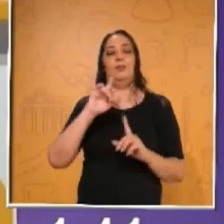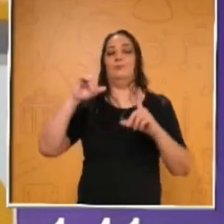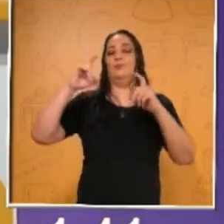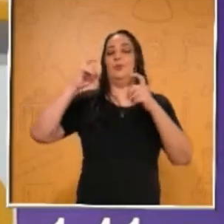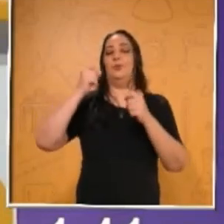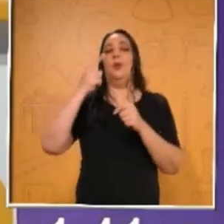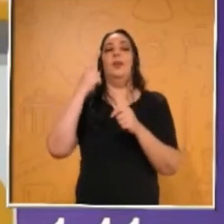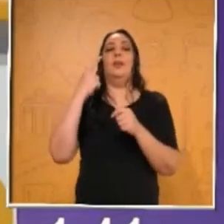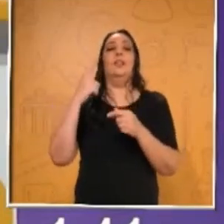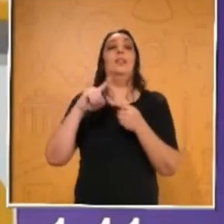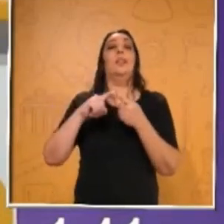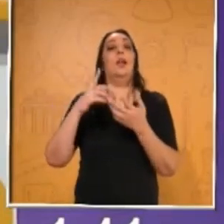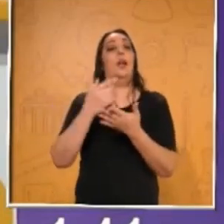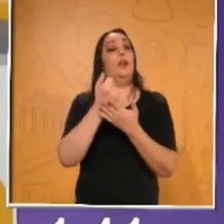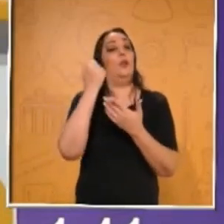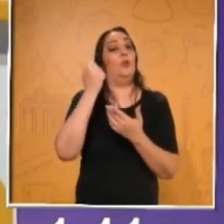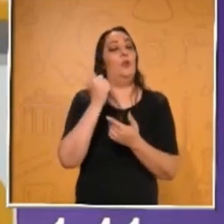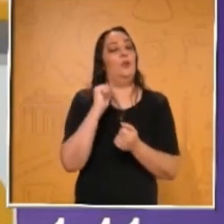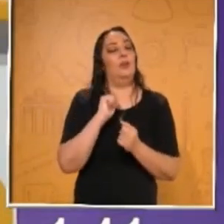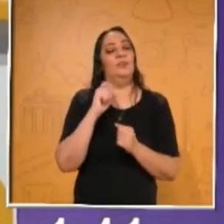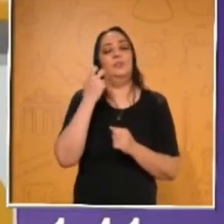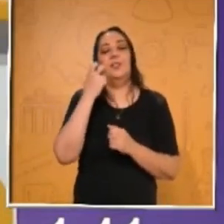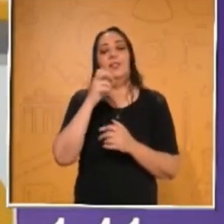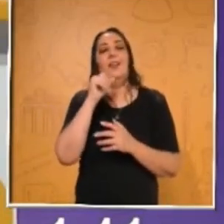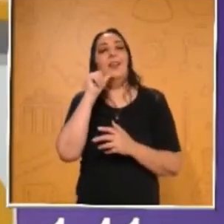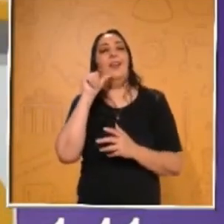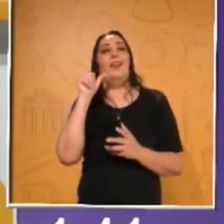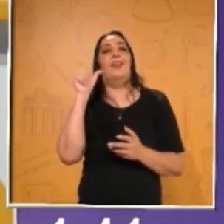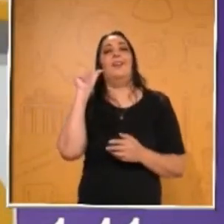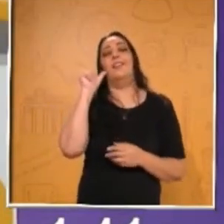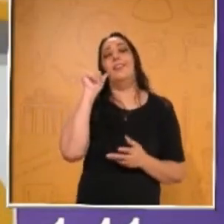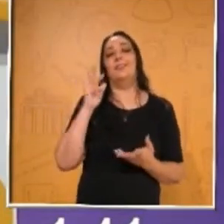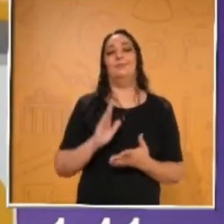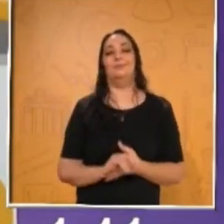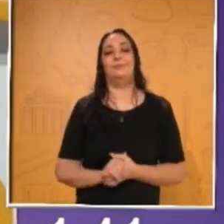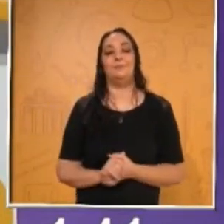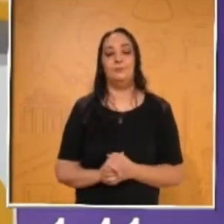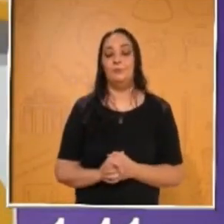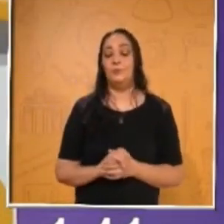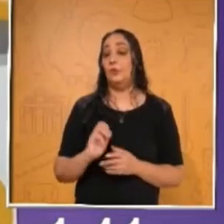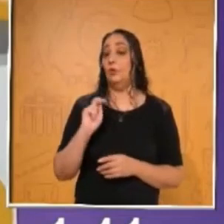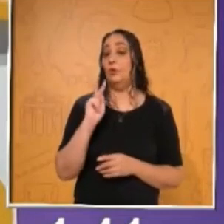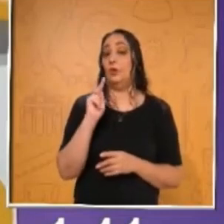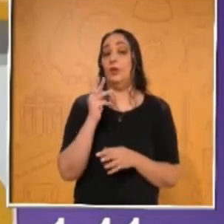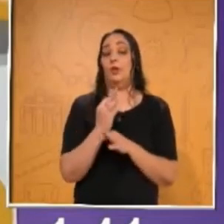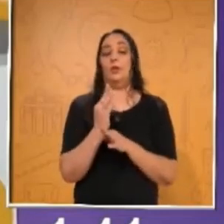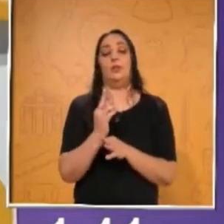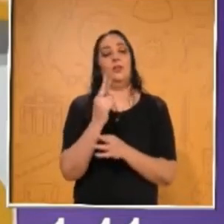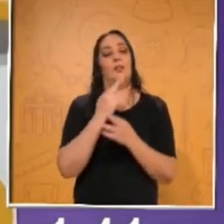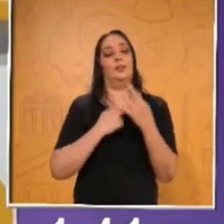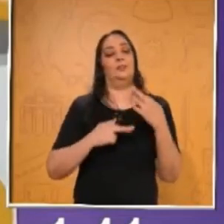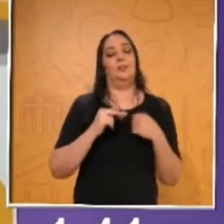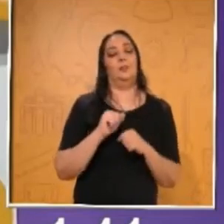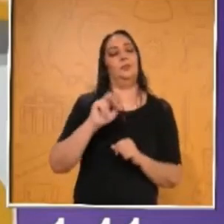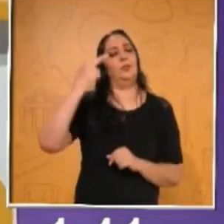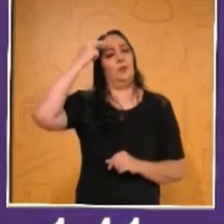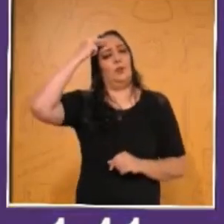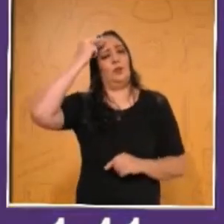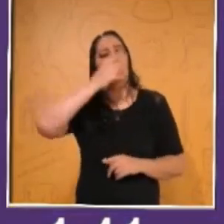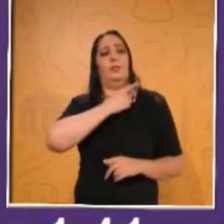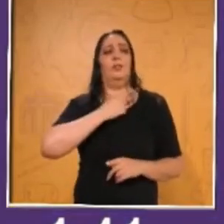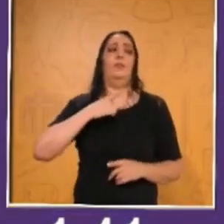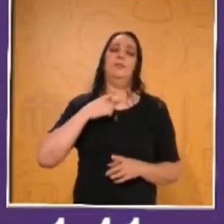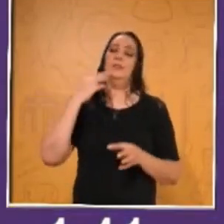que fueron los ganadores en el desafío, en el examen que tuvimos. Muy bien. Nos vamos a ir a corte. Recuerda que debes de tener